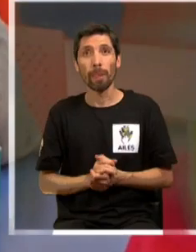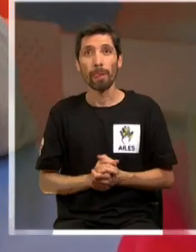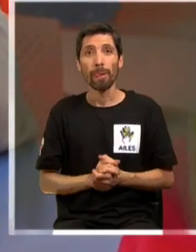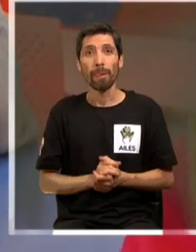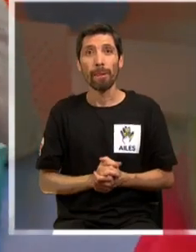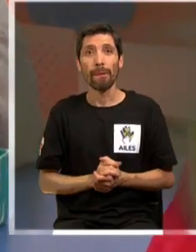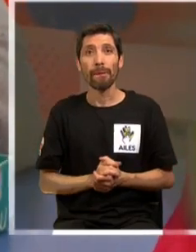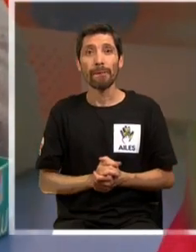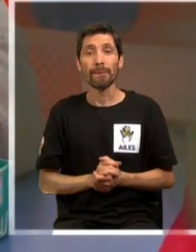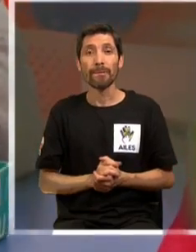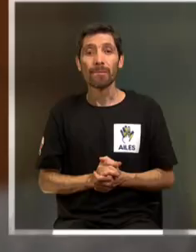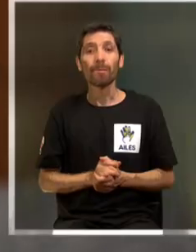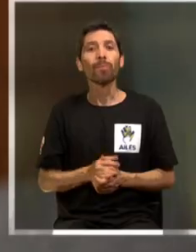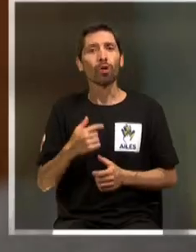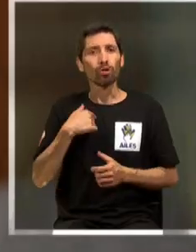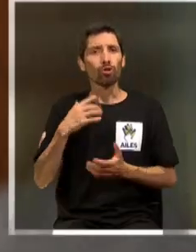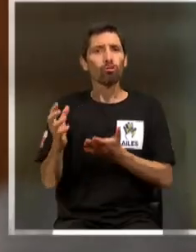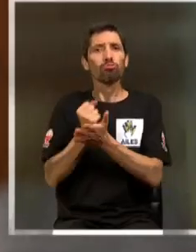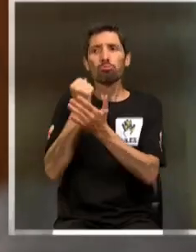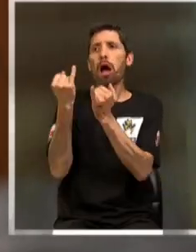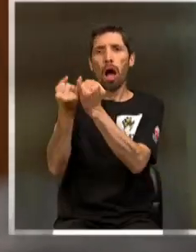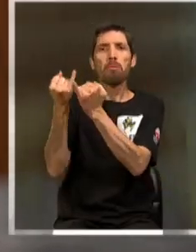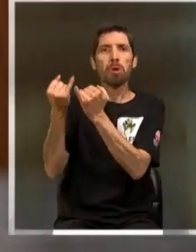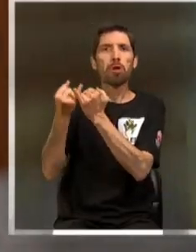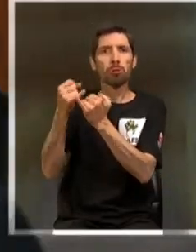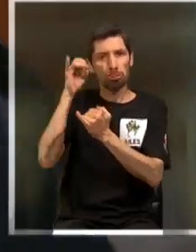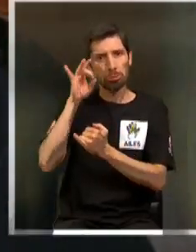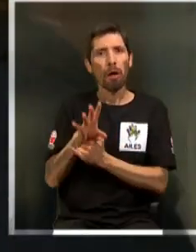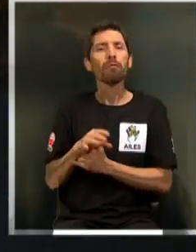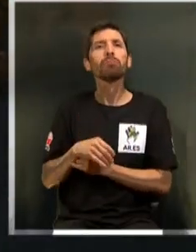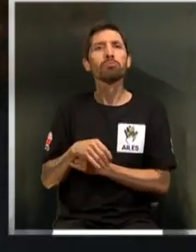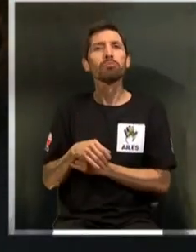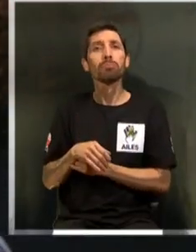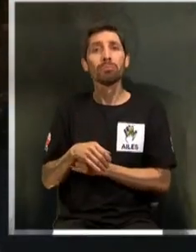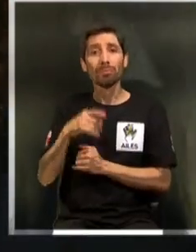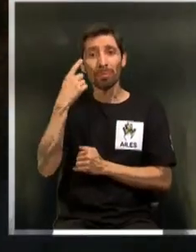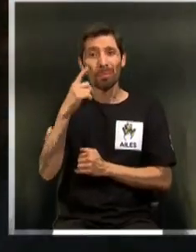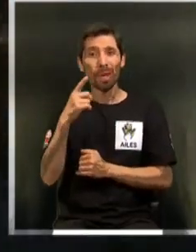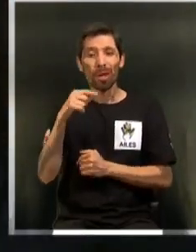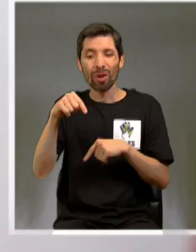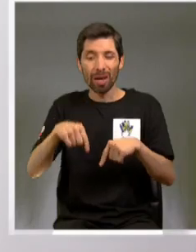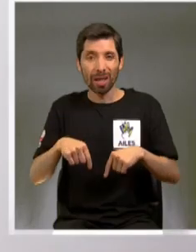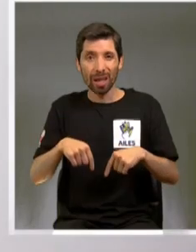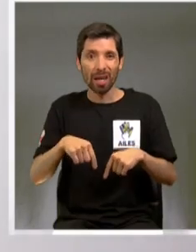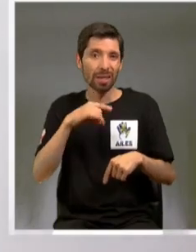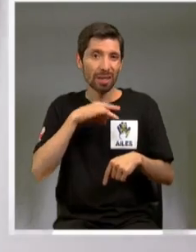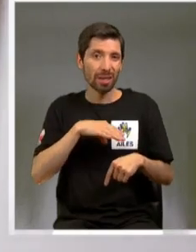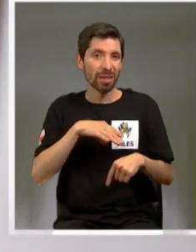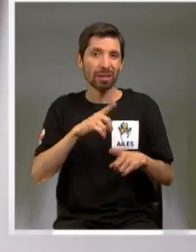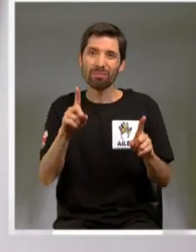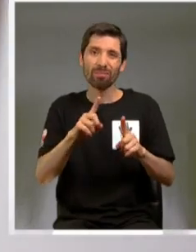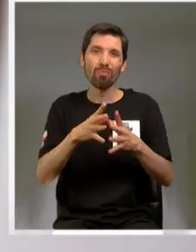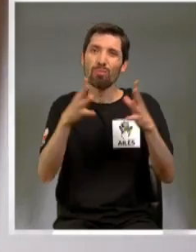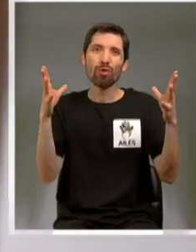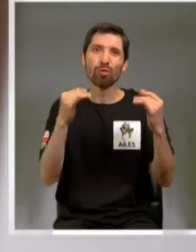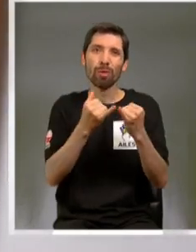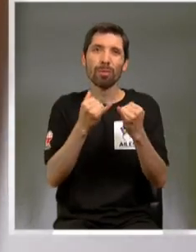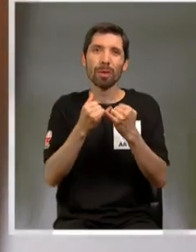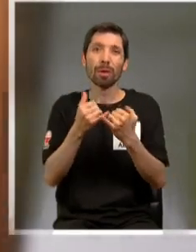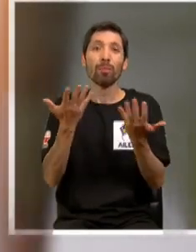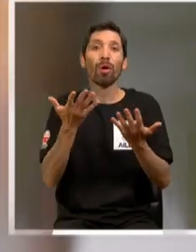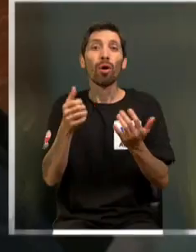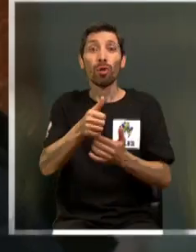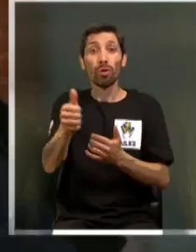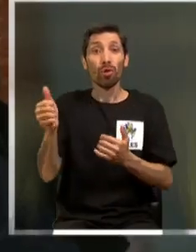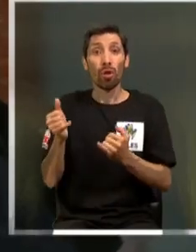Yo sé hacer amigos. ¿Sí? Sí. Pero no tengo muchos amigos acá en Chile. Porque todos los